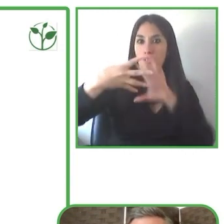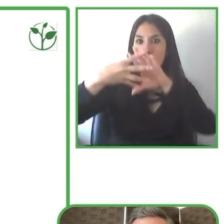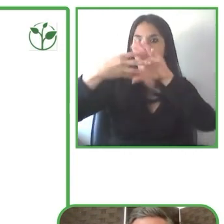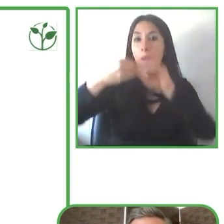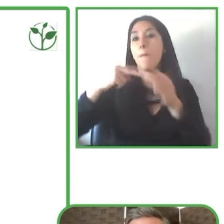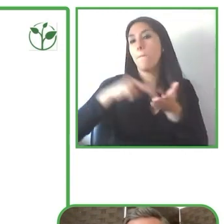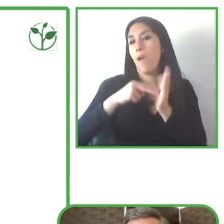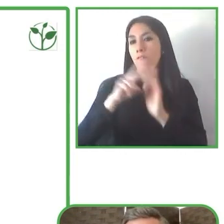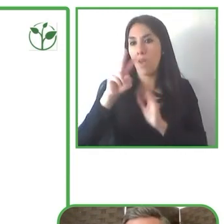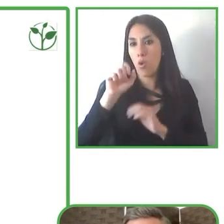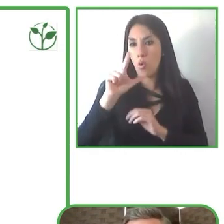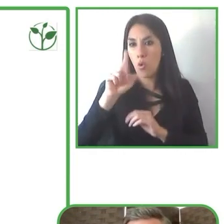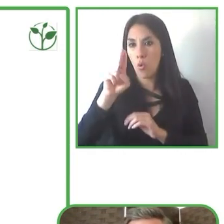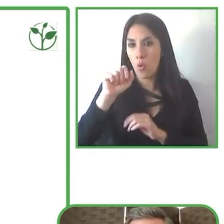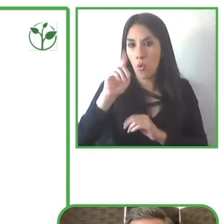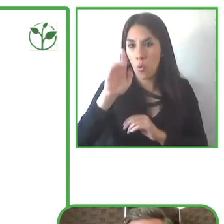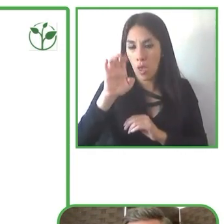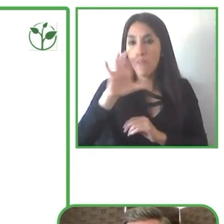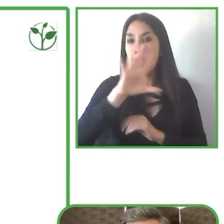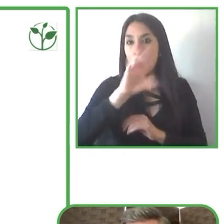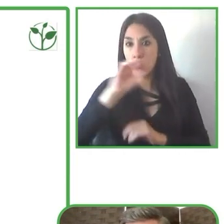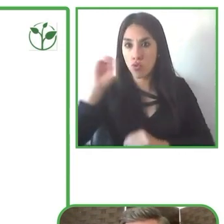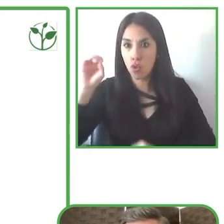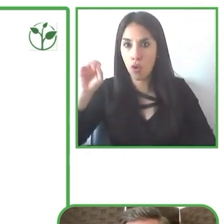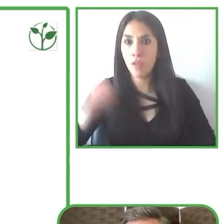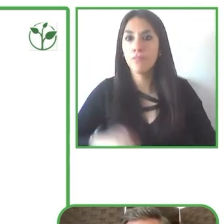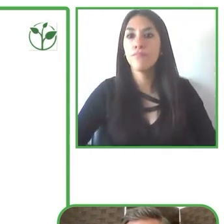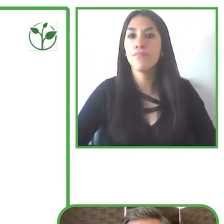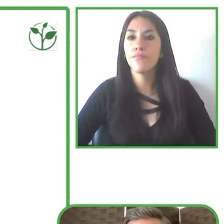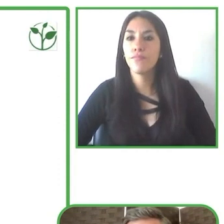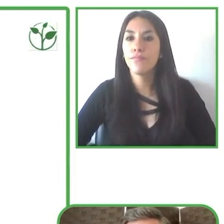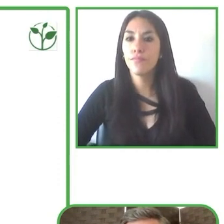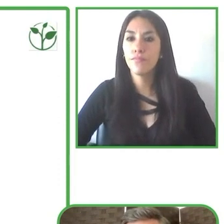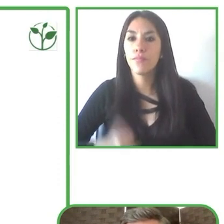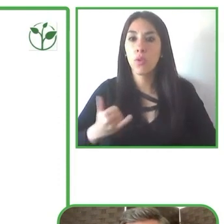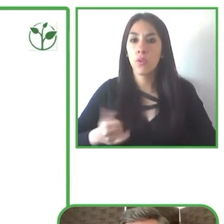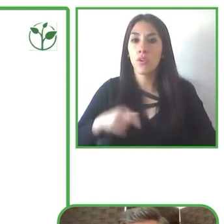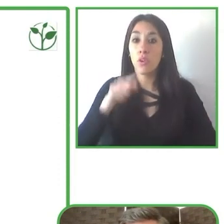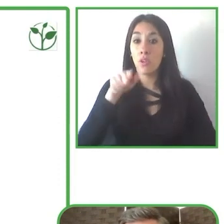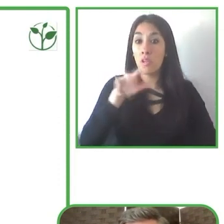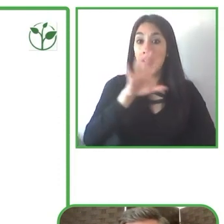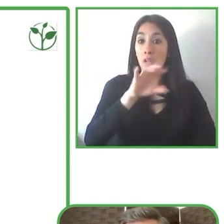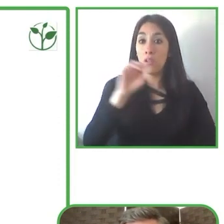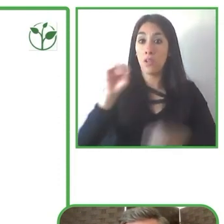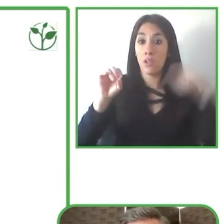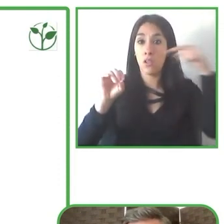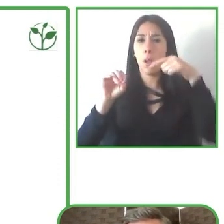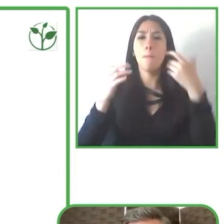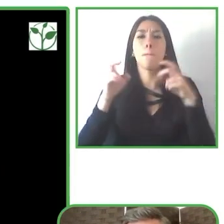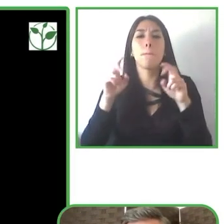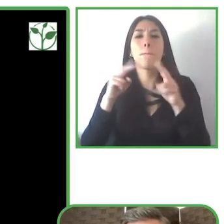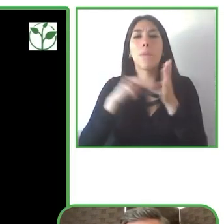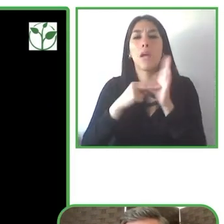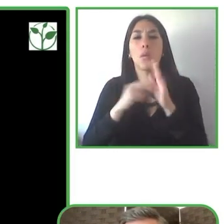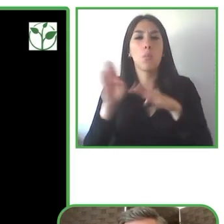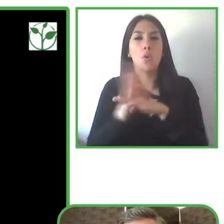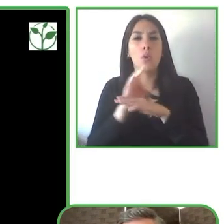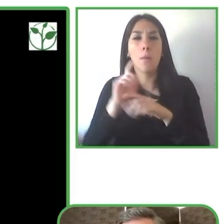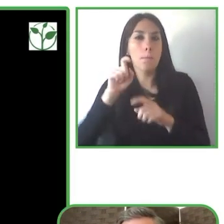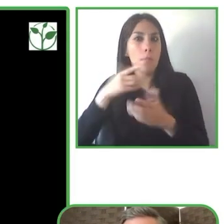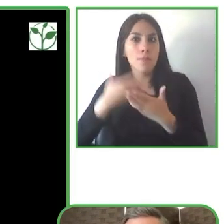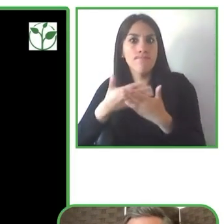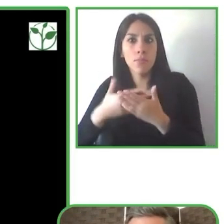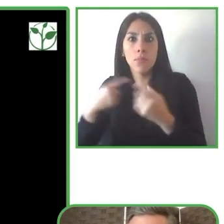empresas aprovechan su influencia global y escalan esta situación